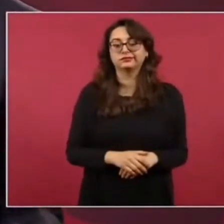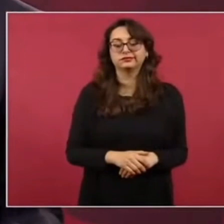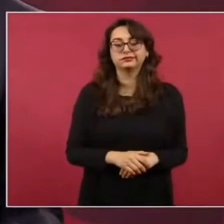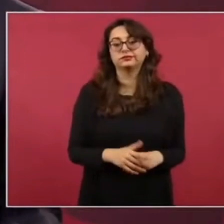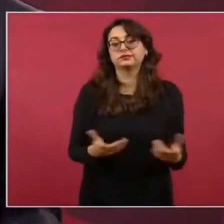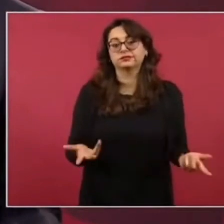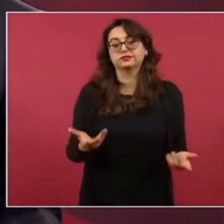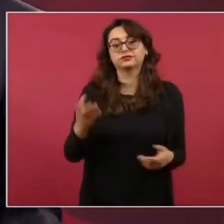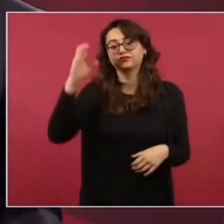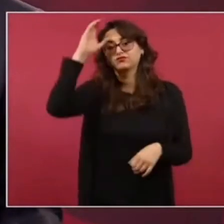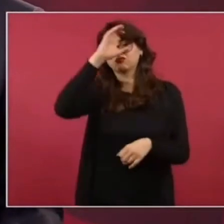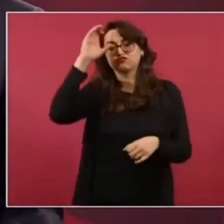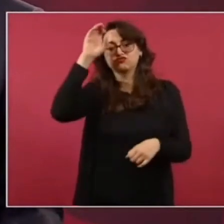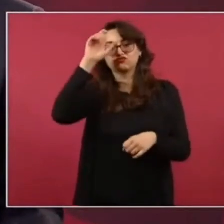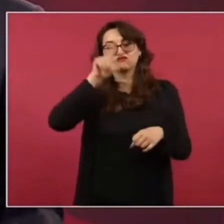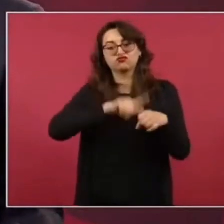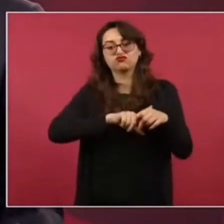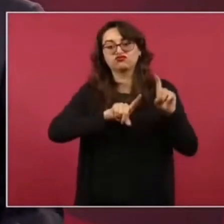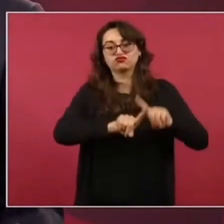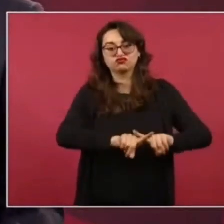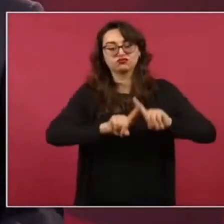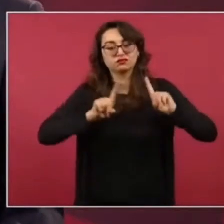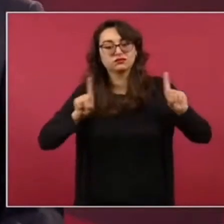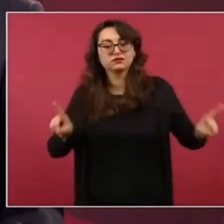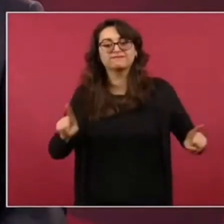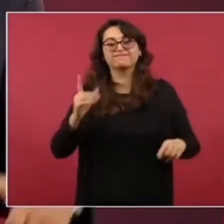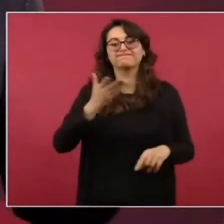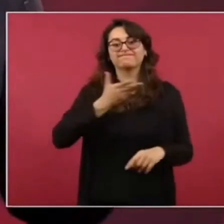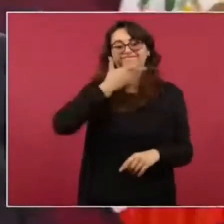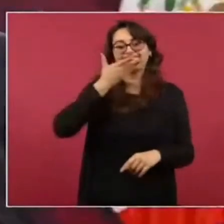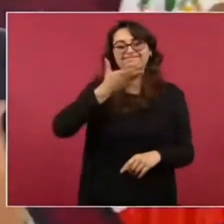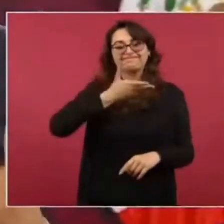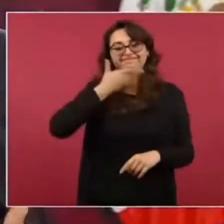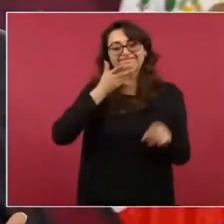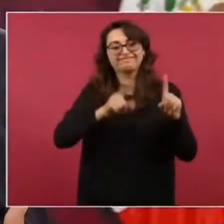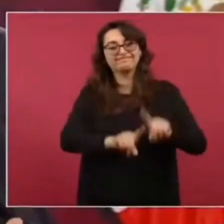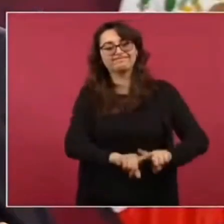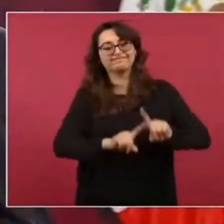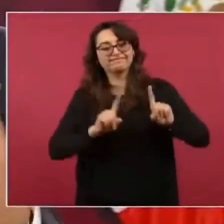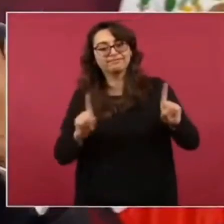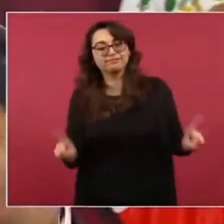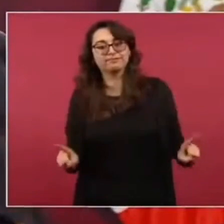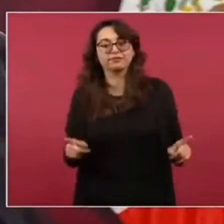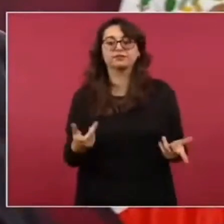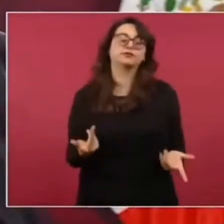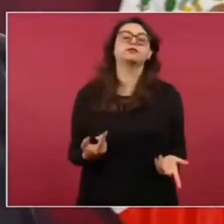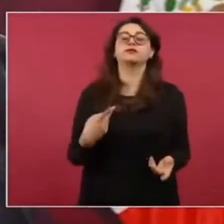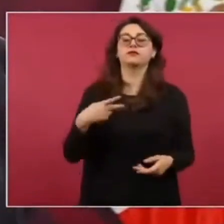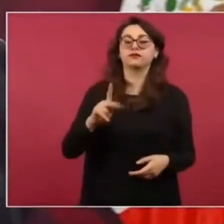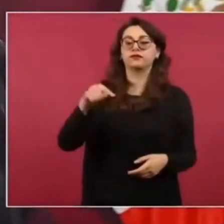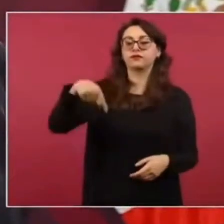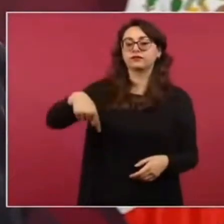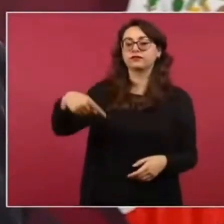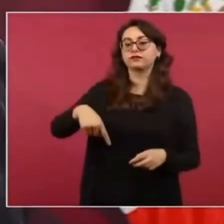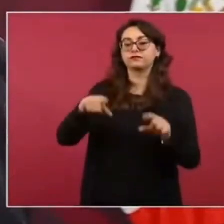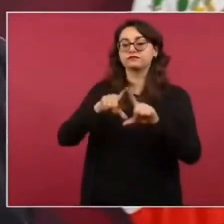costumbres, son tradiciones, pero a nosotros nos salva eso,